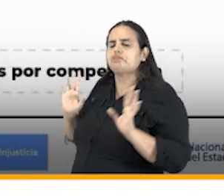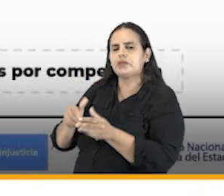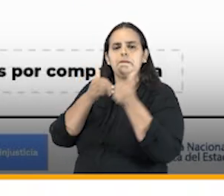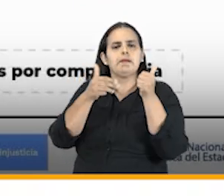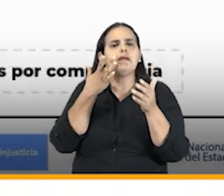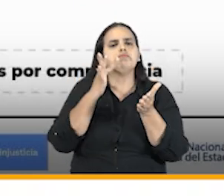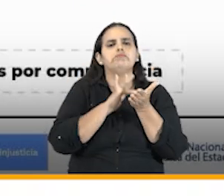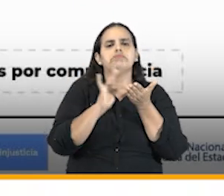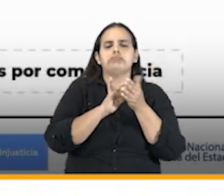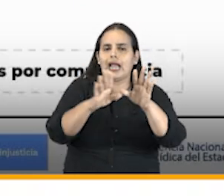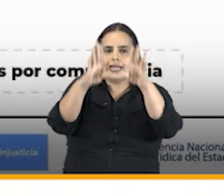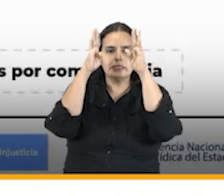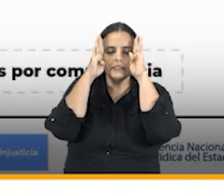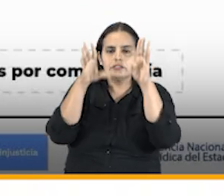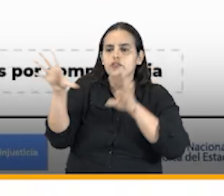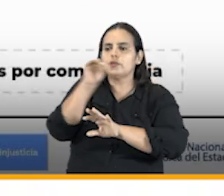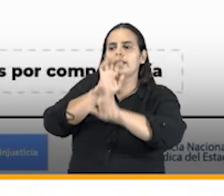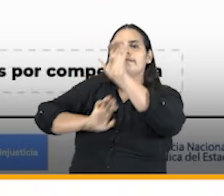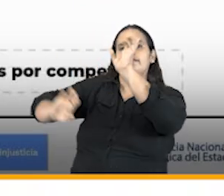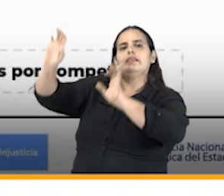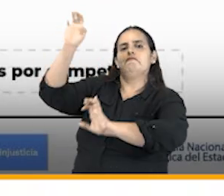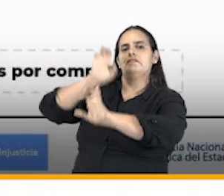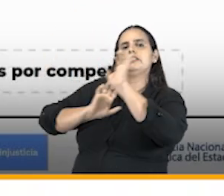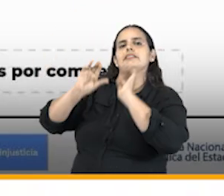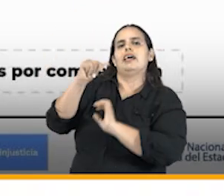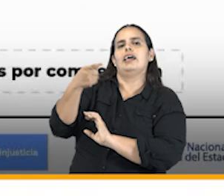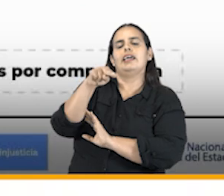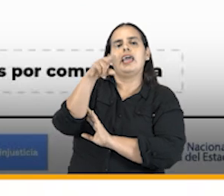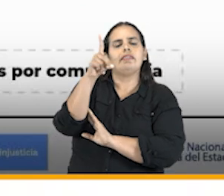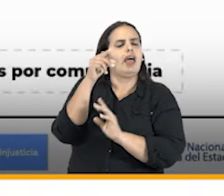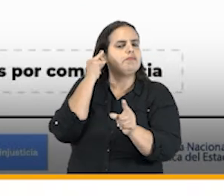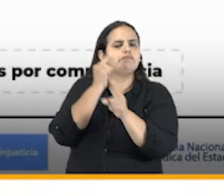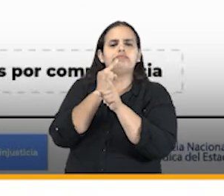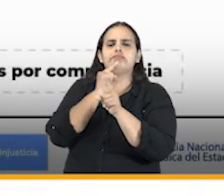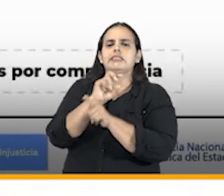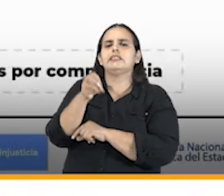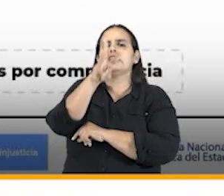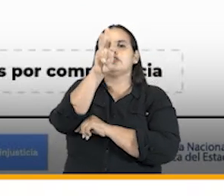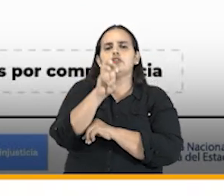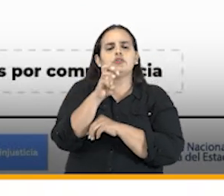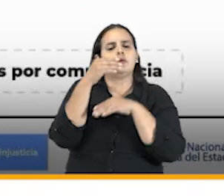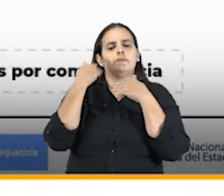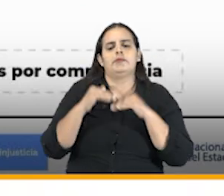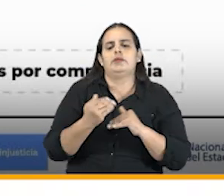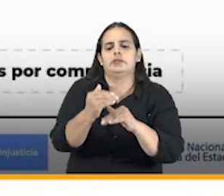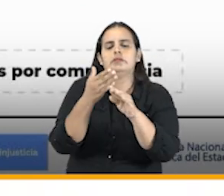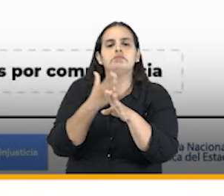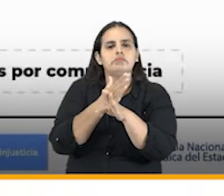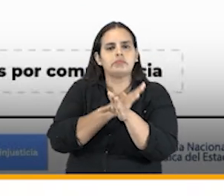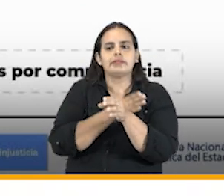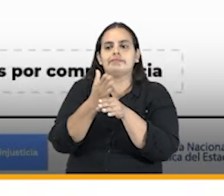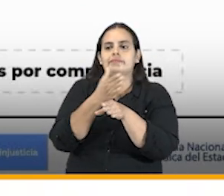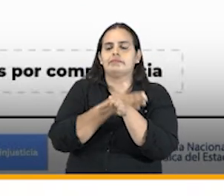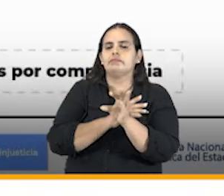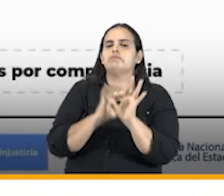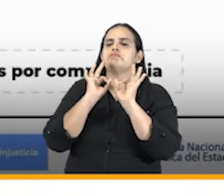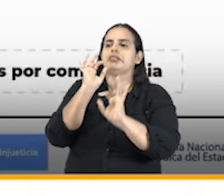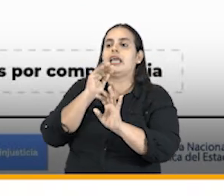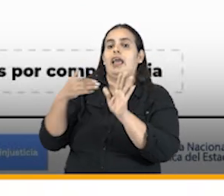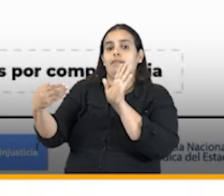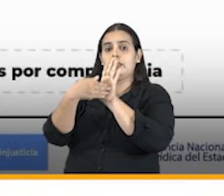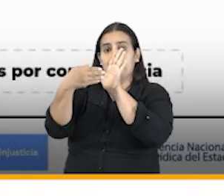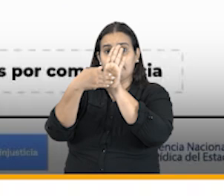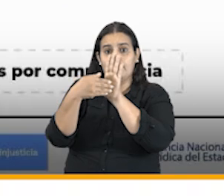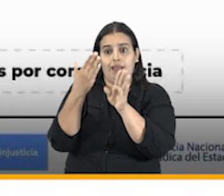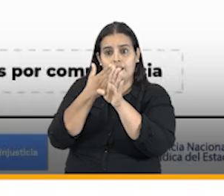se atendió la defensa de la agencia de forma exitosa en 18 procesos judiciales en los que fue vinculada en calidad de demandada